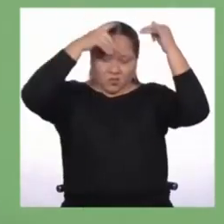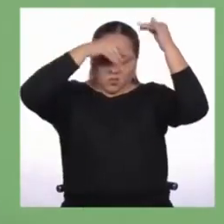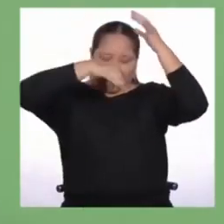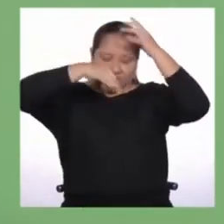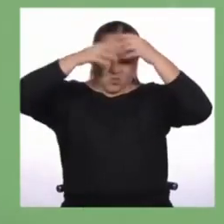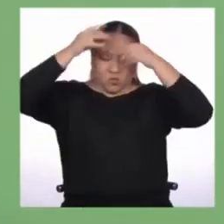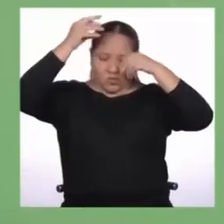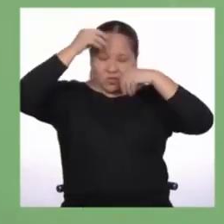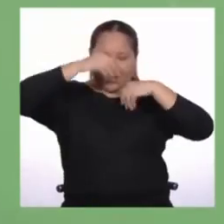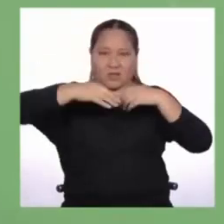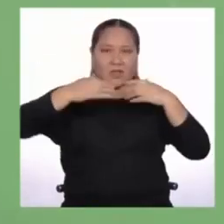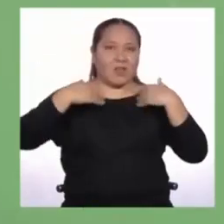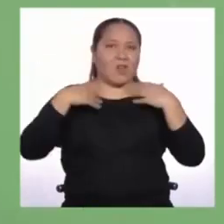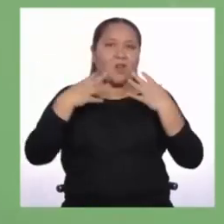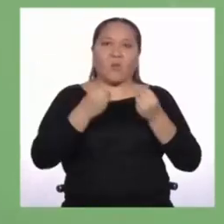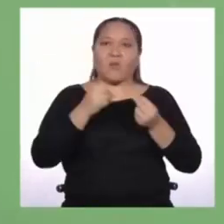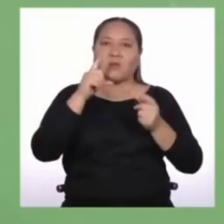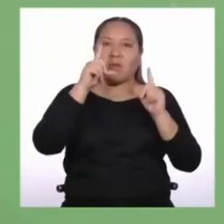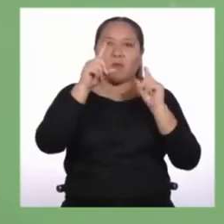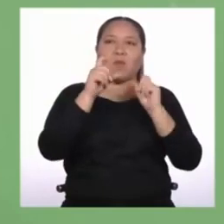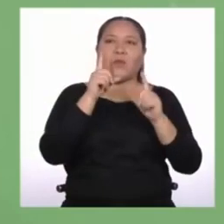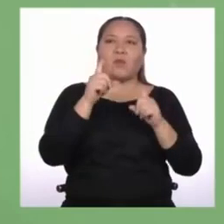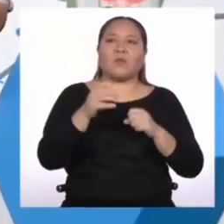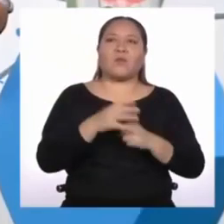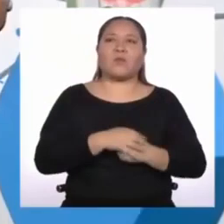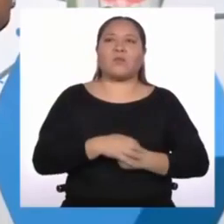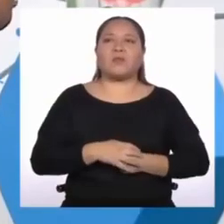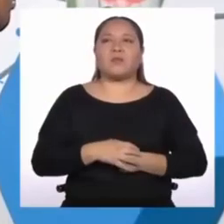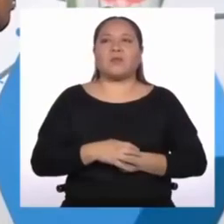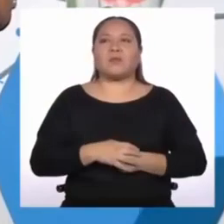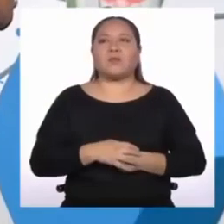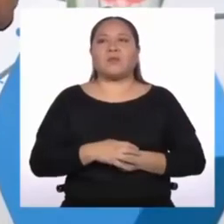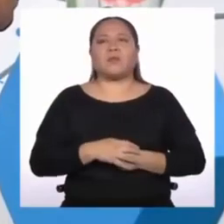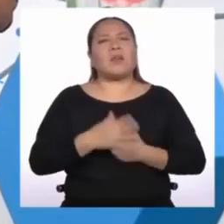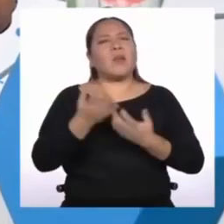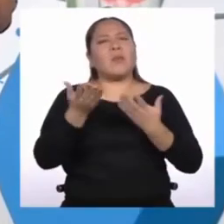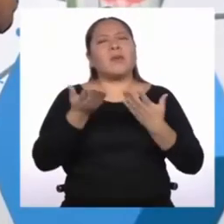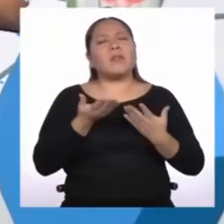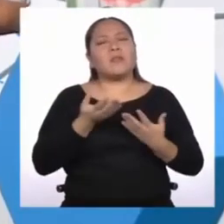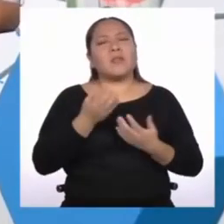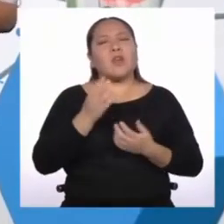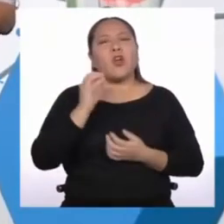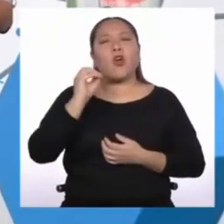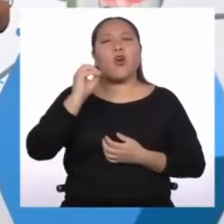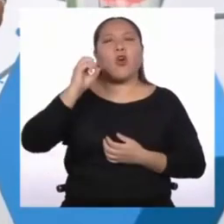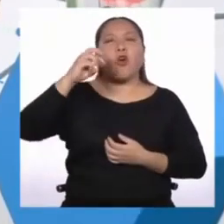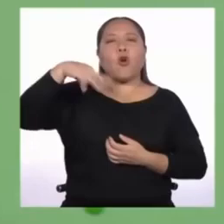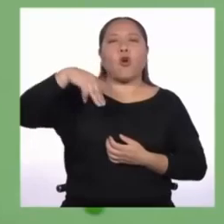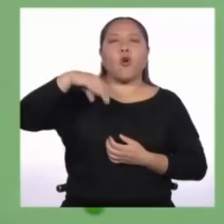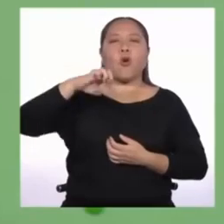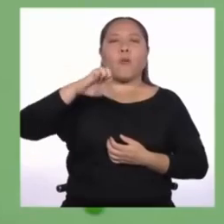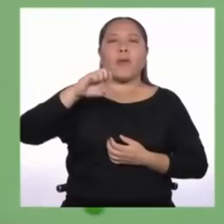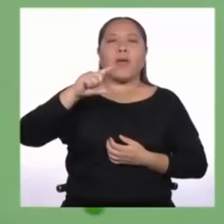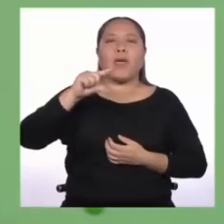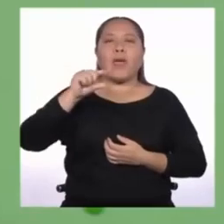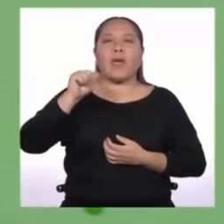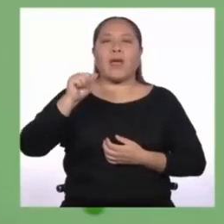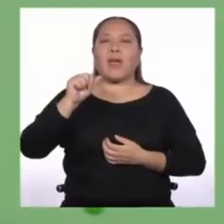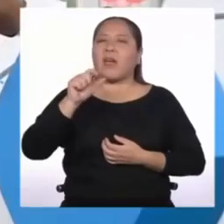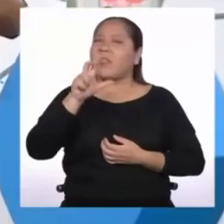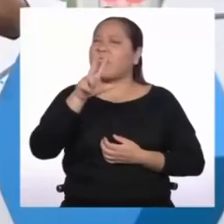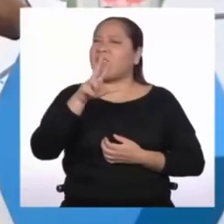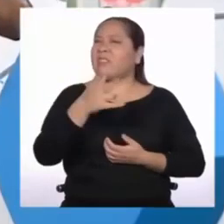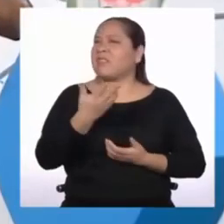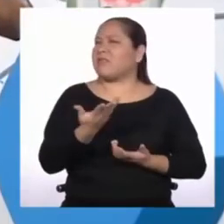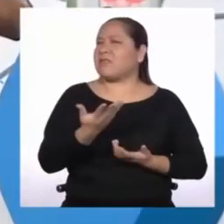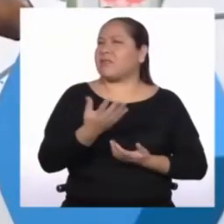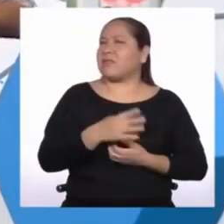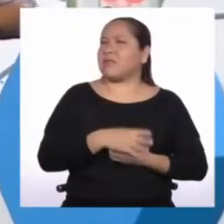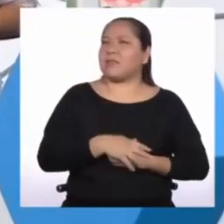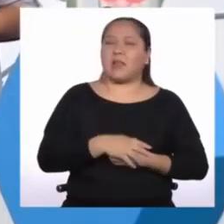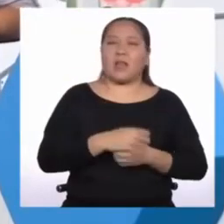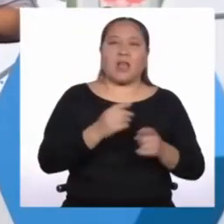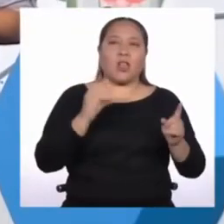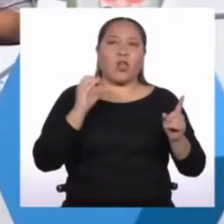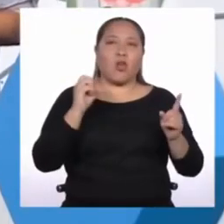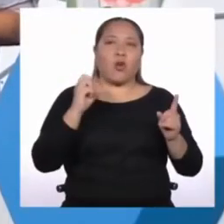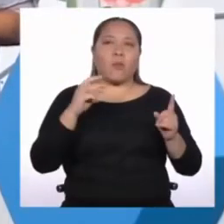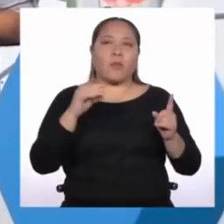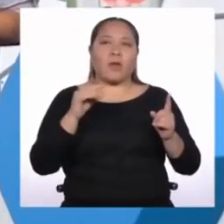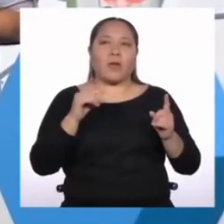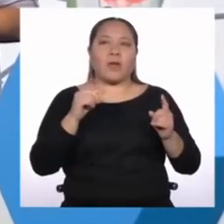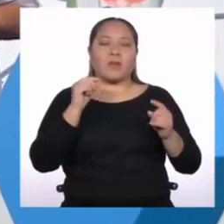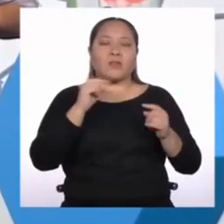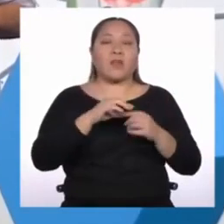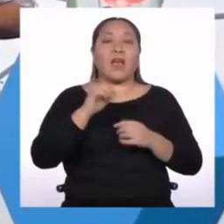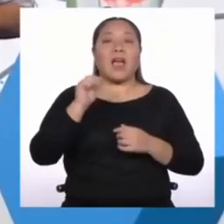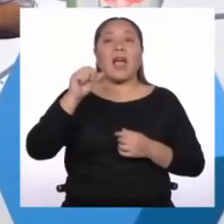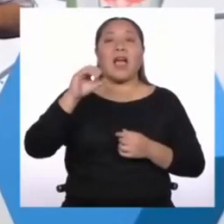tengo muchas dos preguntas. ¿Qué me dice? Bueno, te he dado Omega 3. ¡Oh! ¿Y qué es eso? El Omega 3 es un ácido